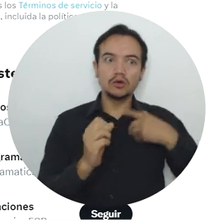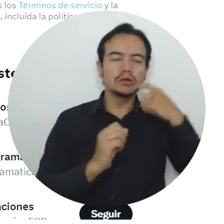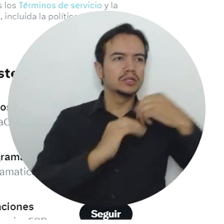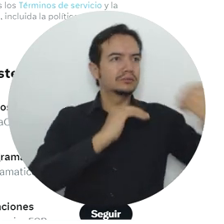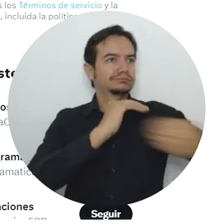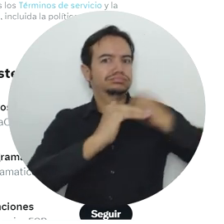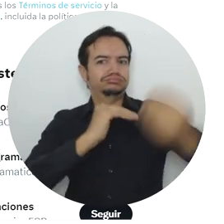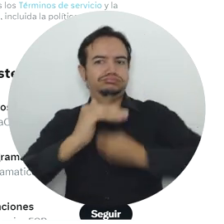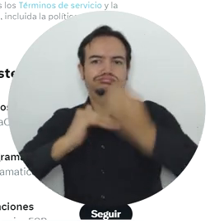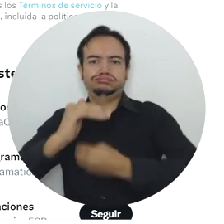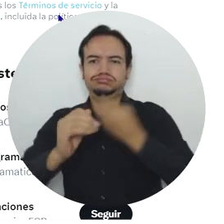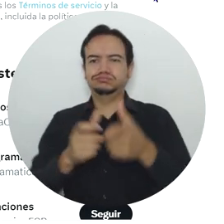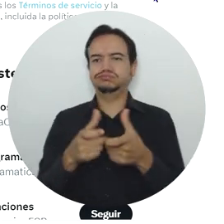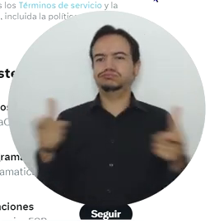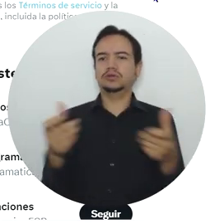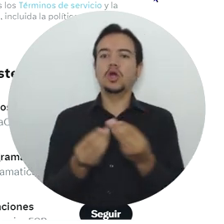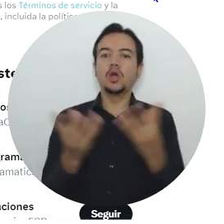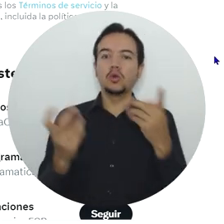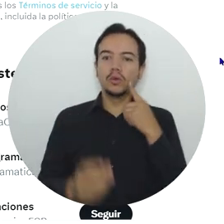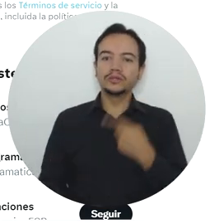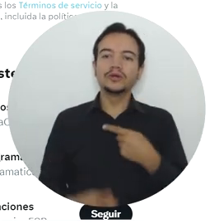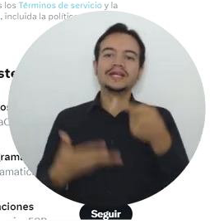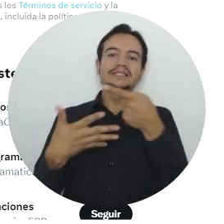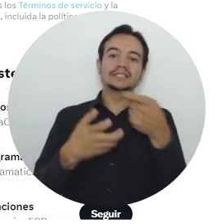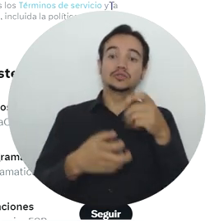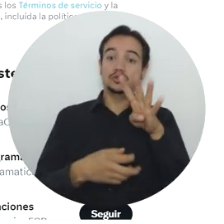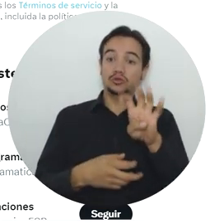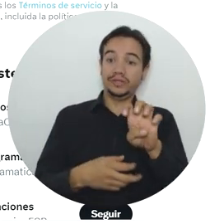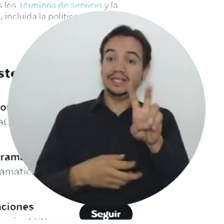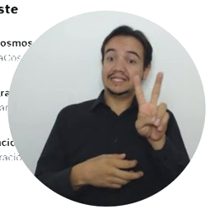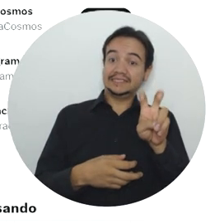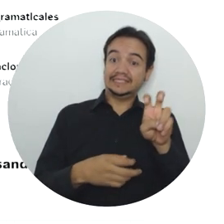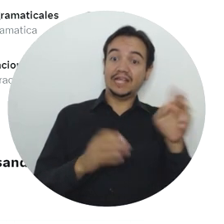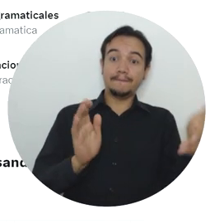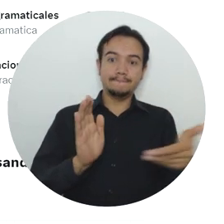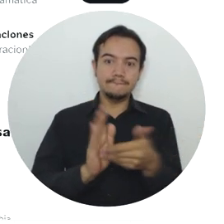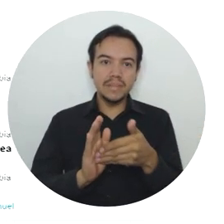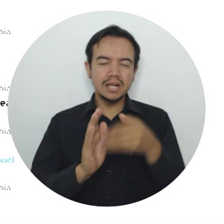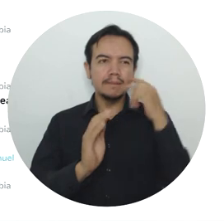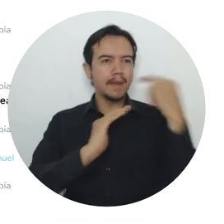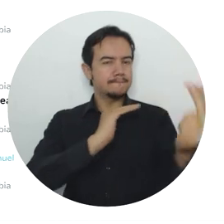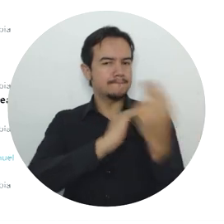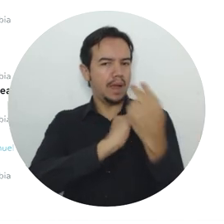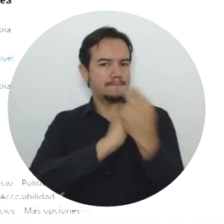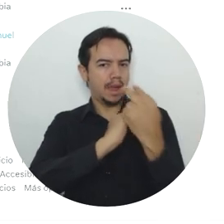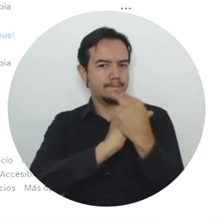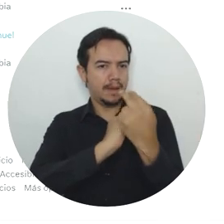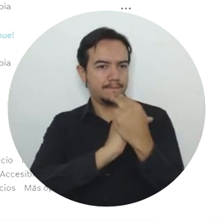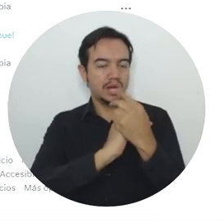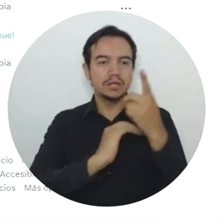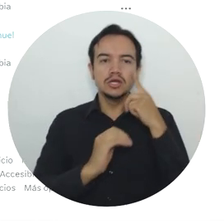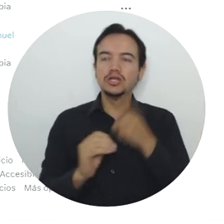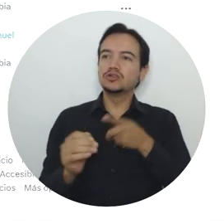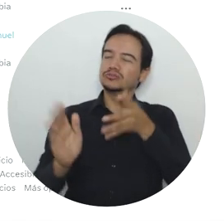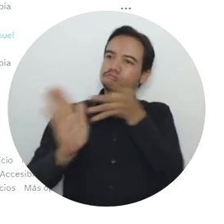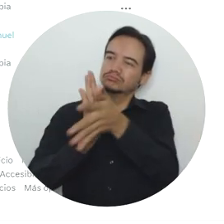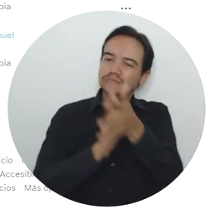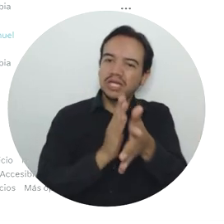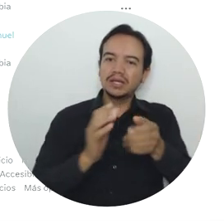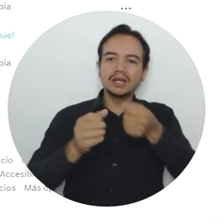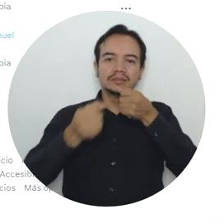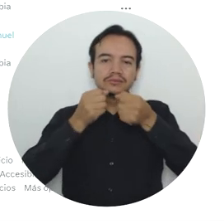investigadores de todo el mundo, con más de 697 mil seguidores. Allí publican contenidos, ofrecen cursos virtuales y